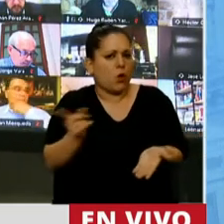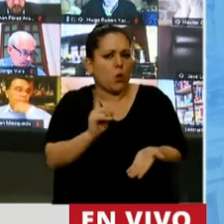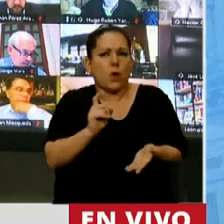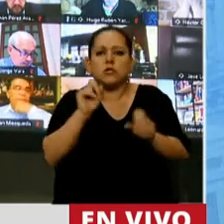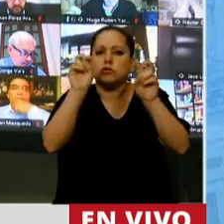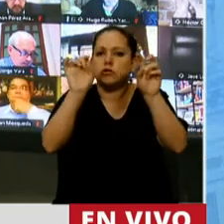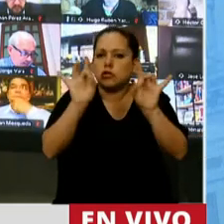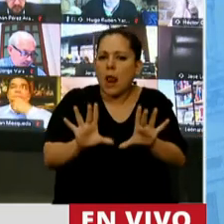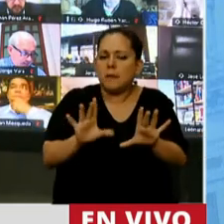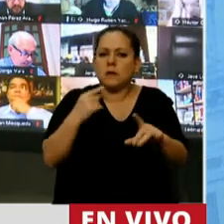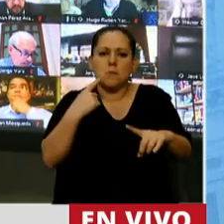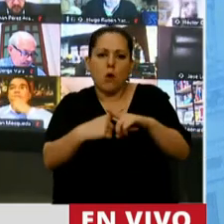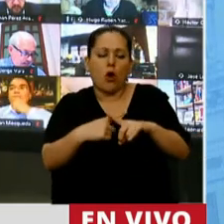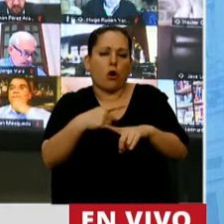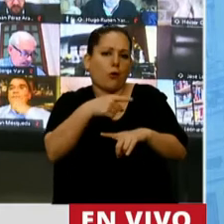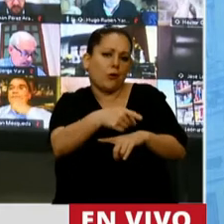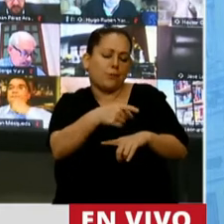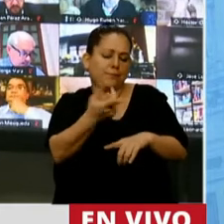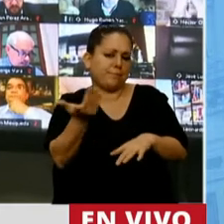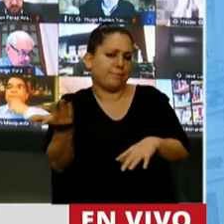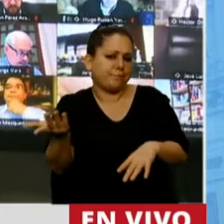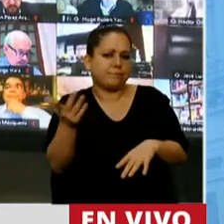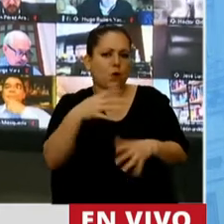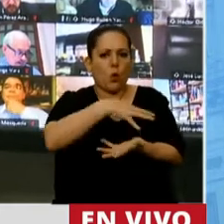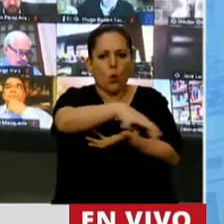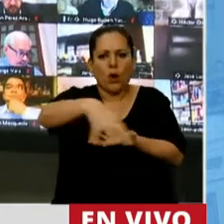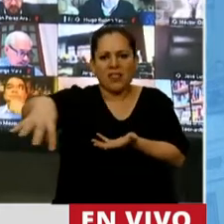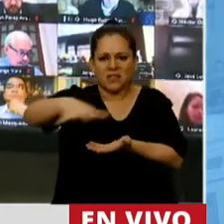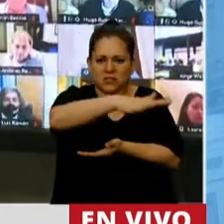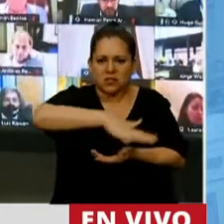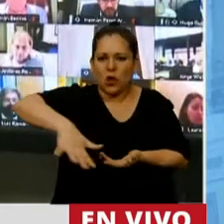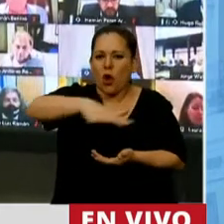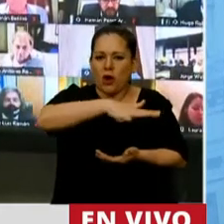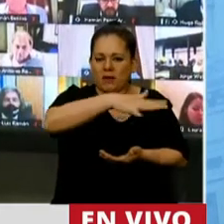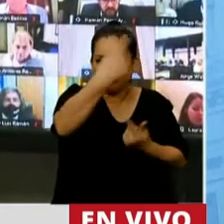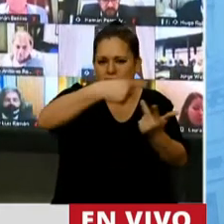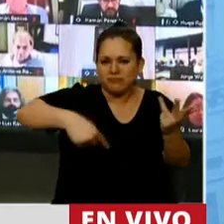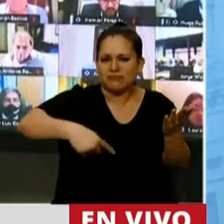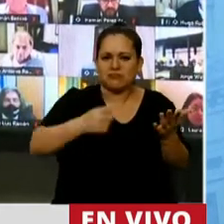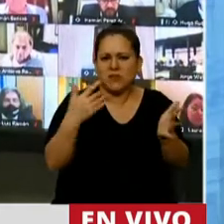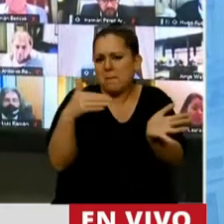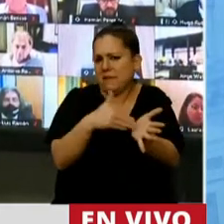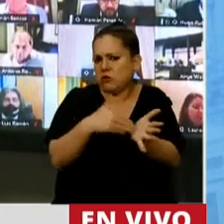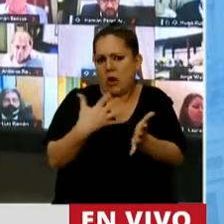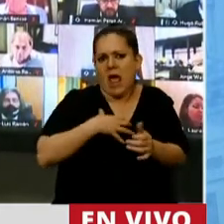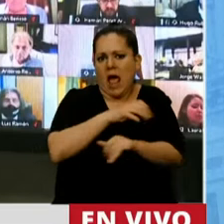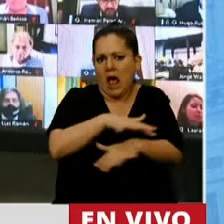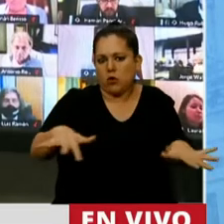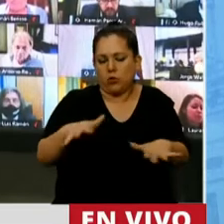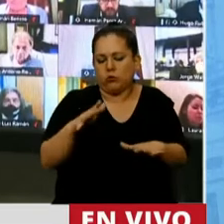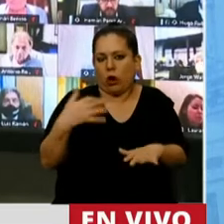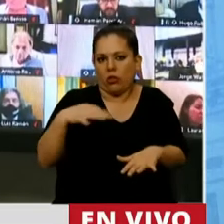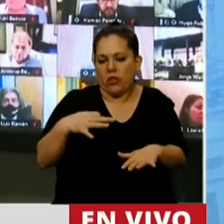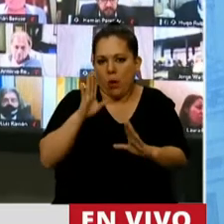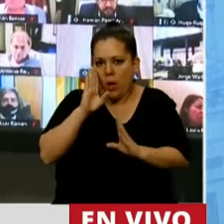involucra a cada una de las jurisdicciones y provincias argentinas y a millones de alumnos, sino que